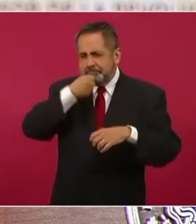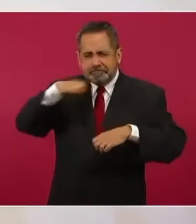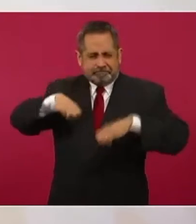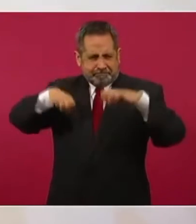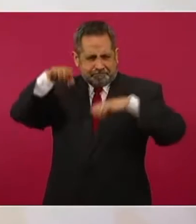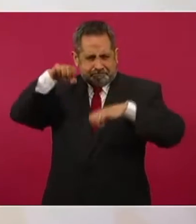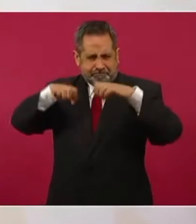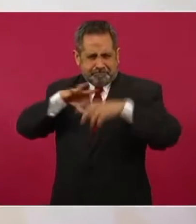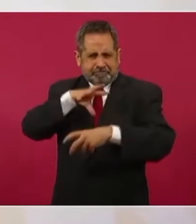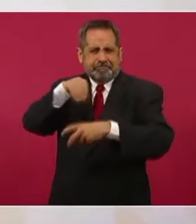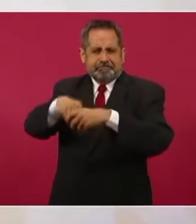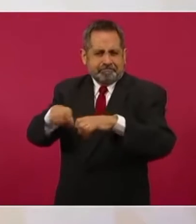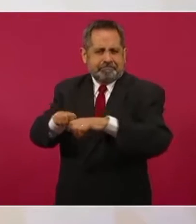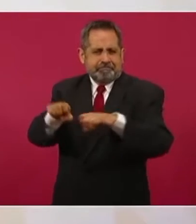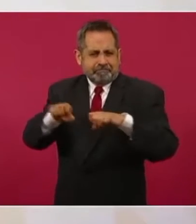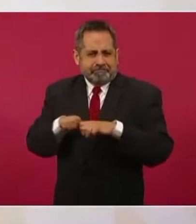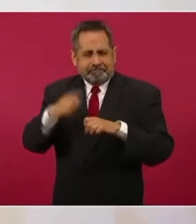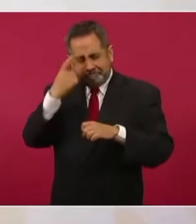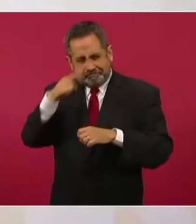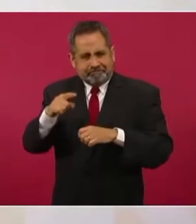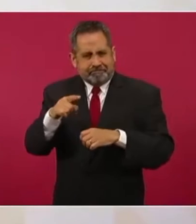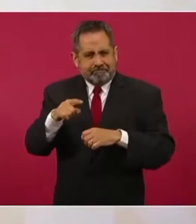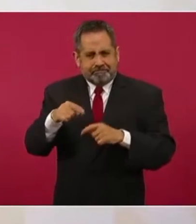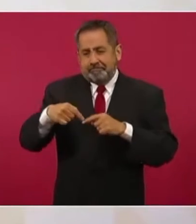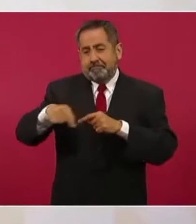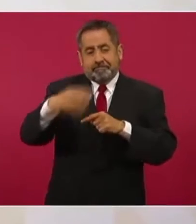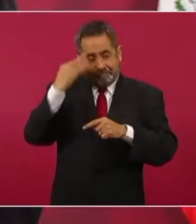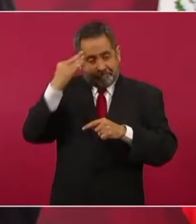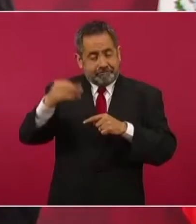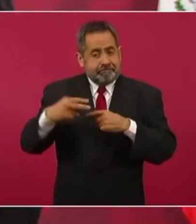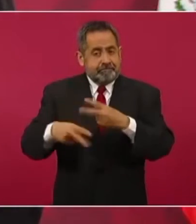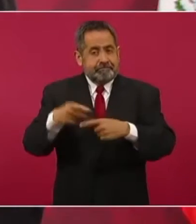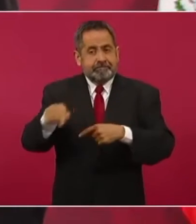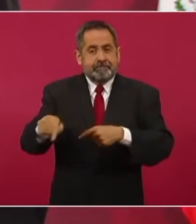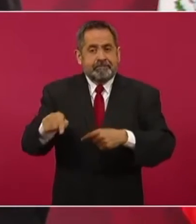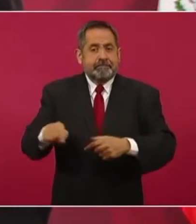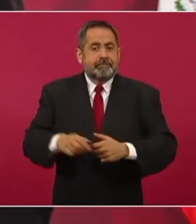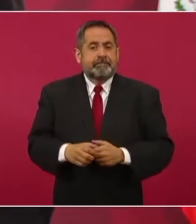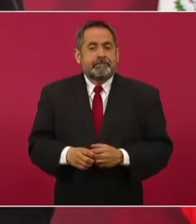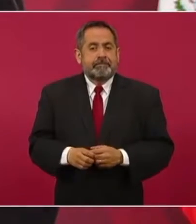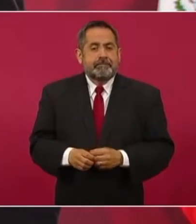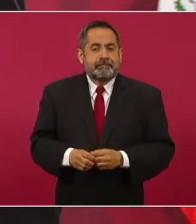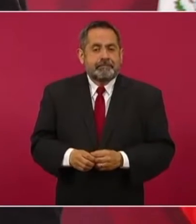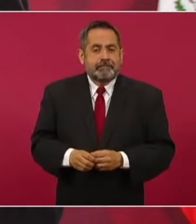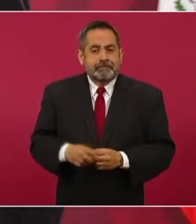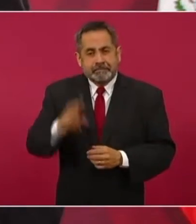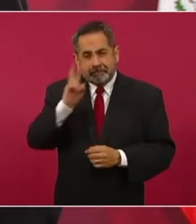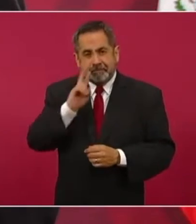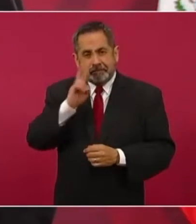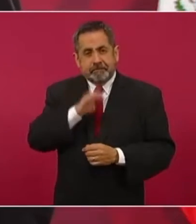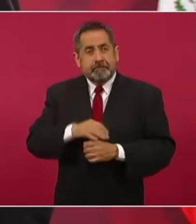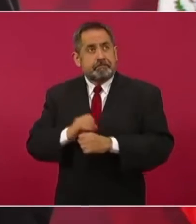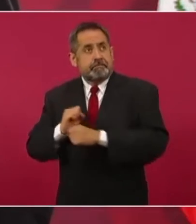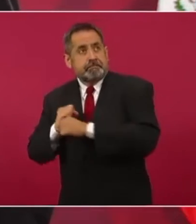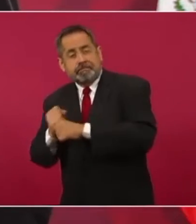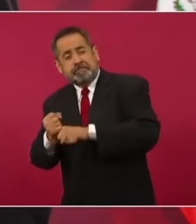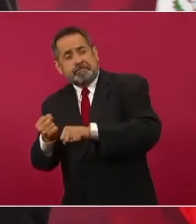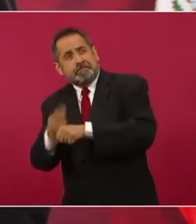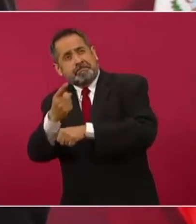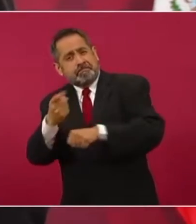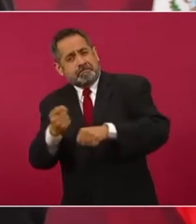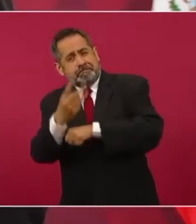para en esta temporada lograr batear arriba de 300.